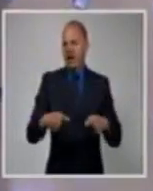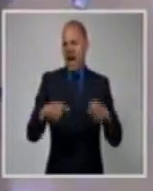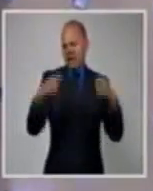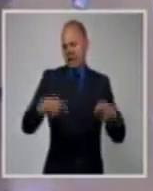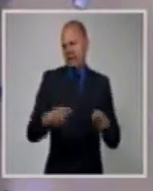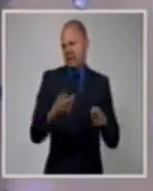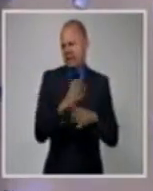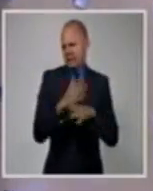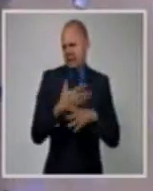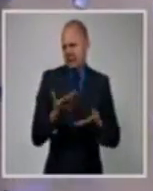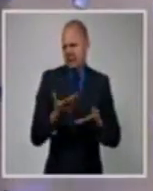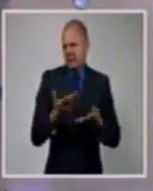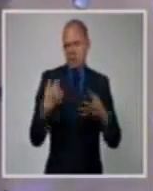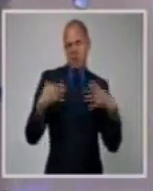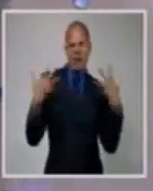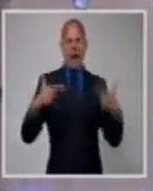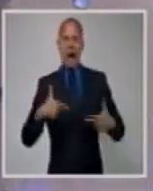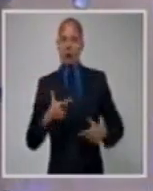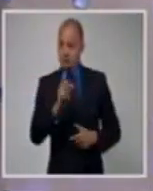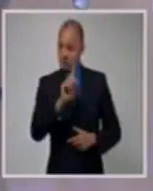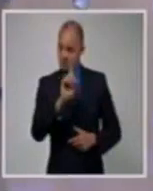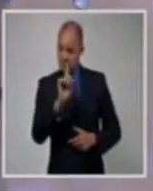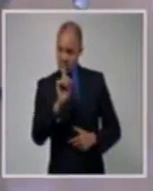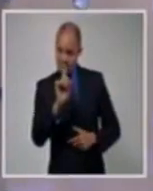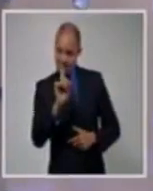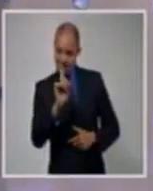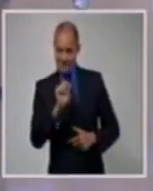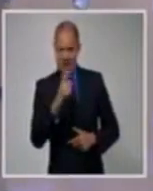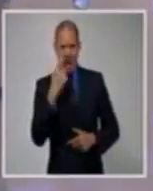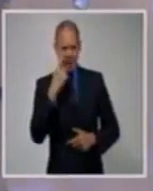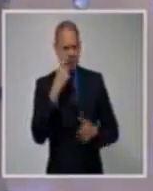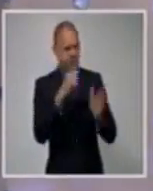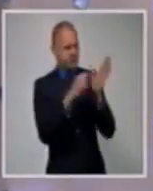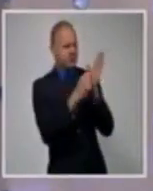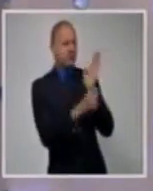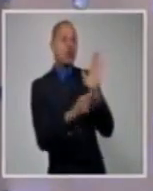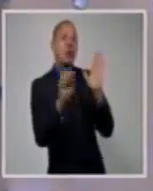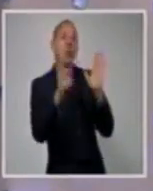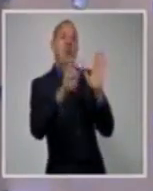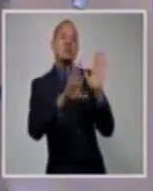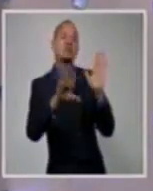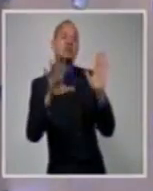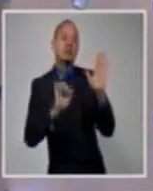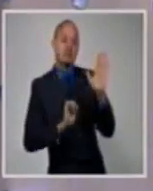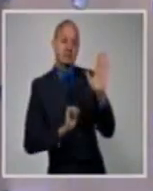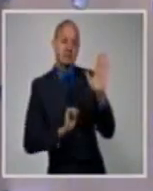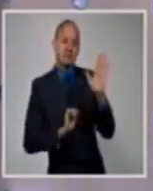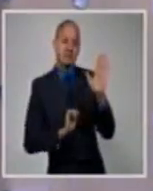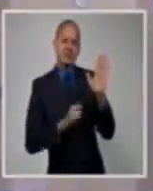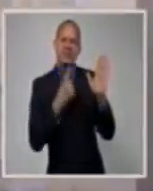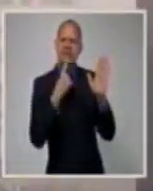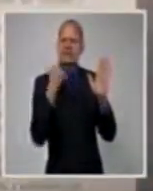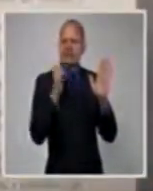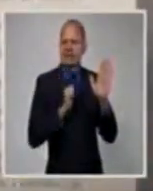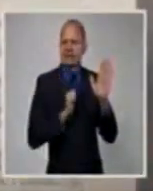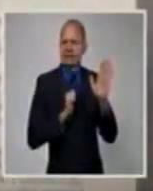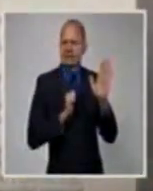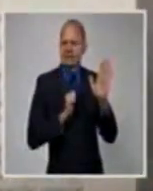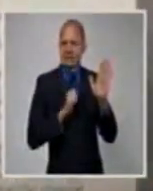en la misma constitución. El artículo 45 hemos hablado una y otra vez. ¿Dónde están esos límites?